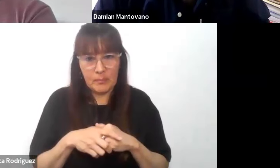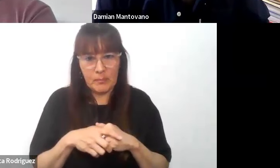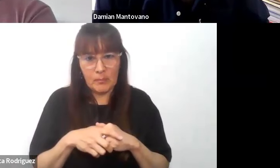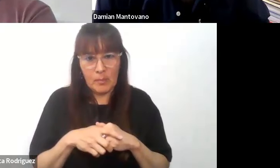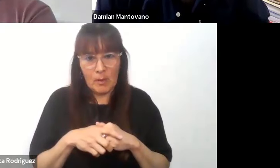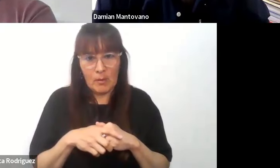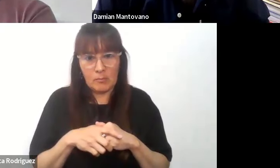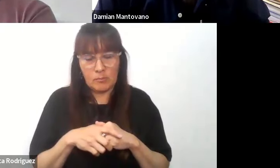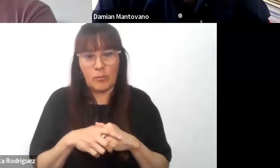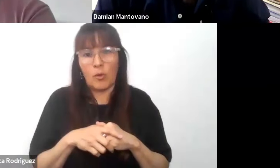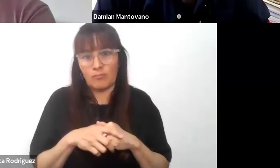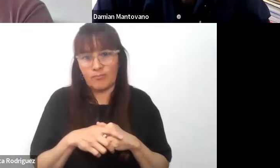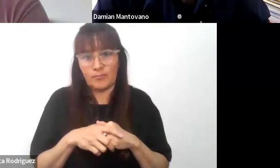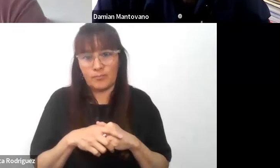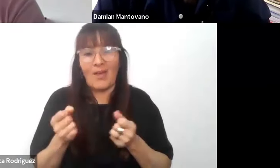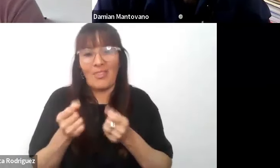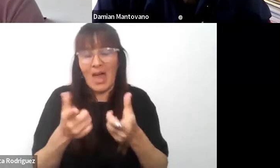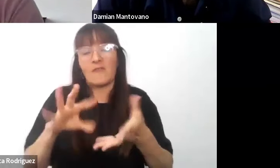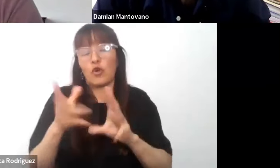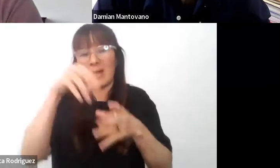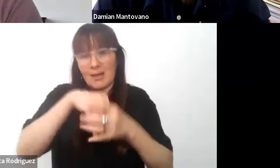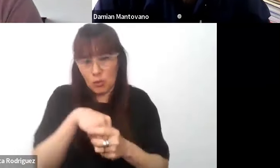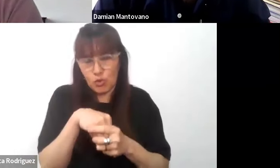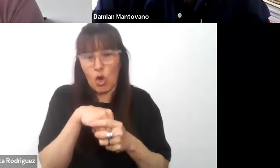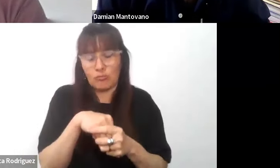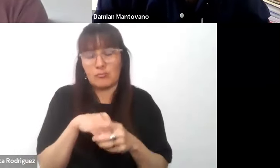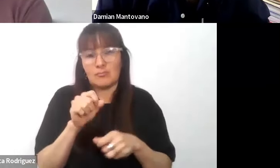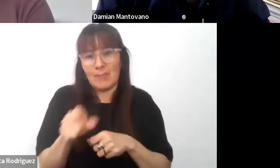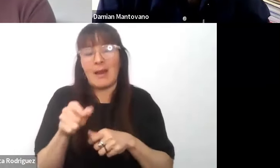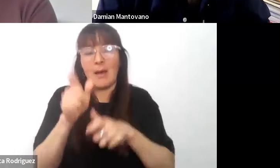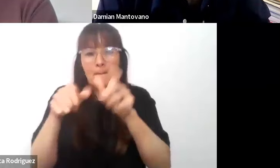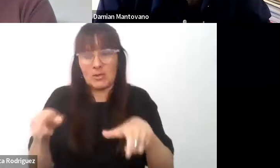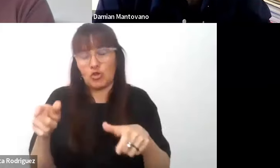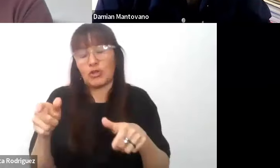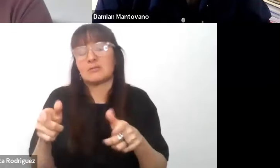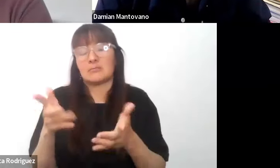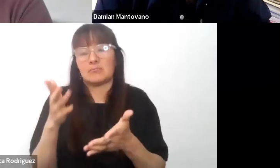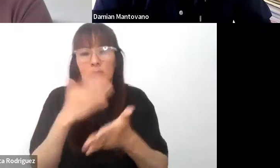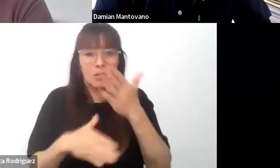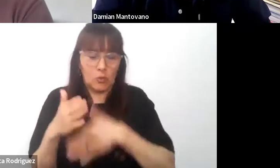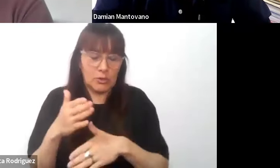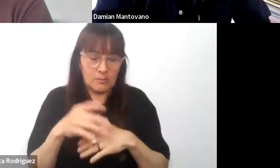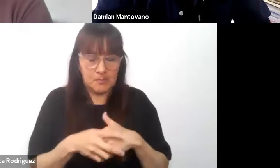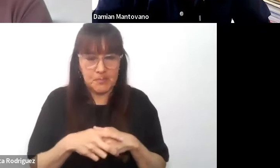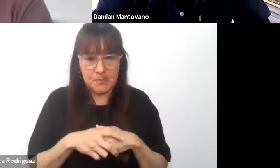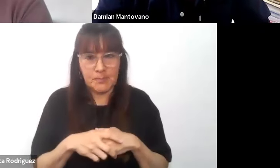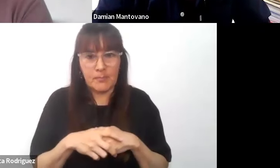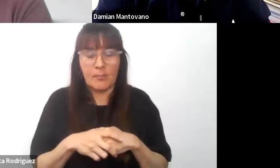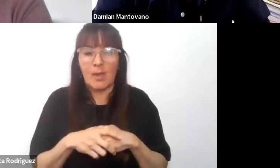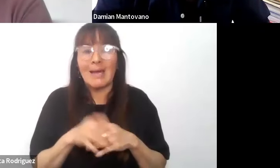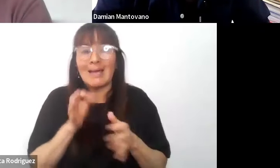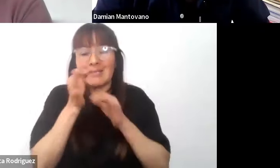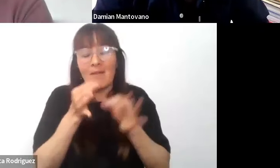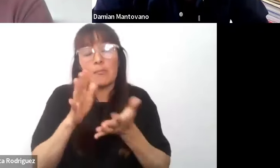inclusivo en la formación también de estudiantes de escuela de nivel ahora si hablamos puntualmente